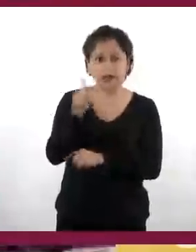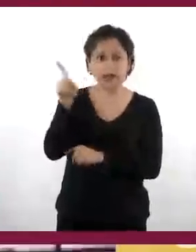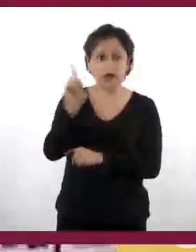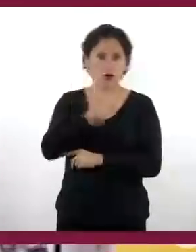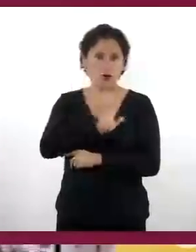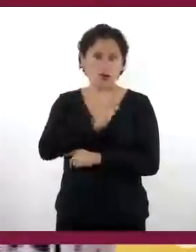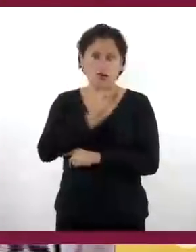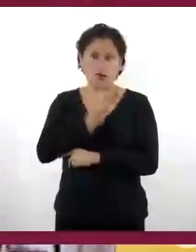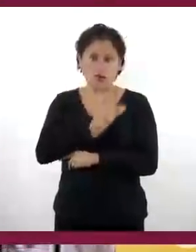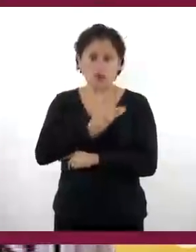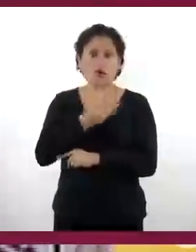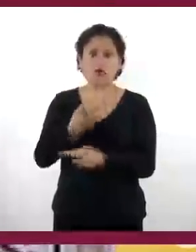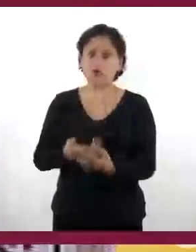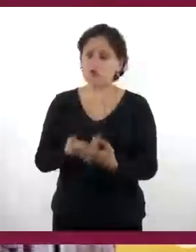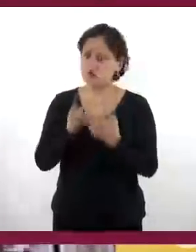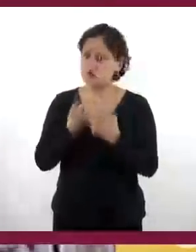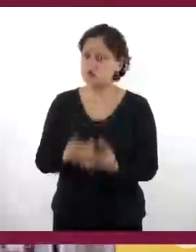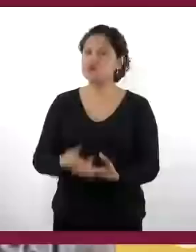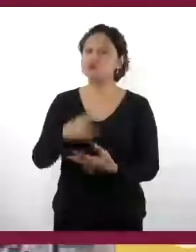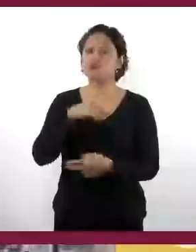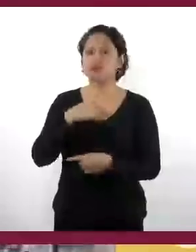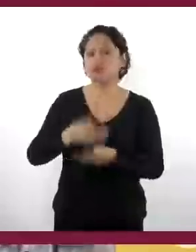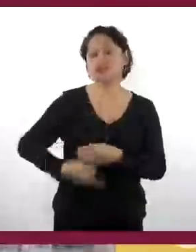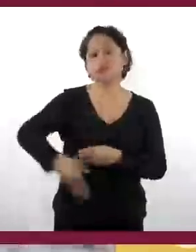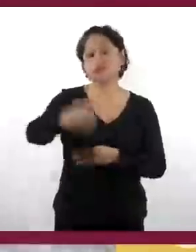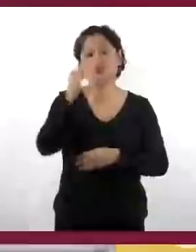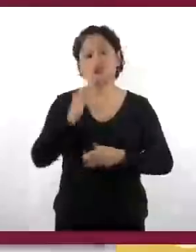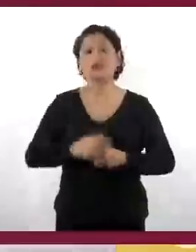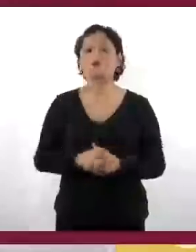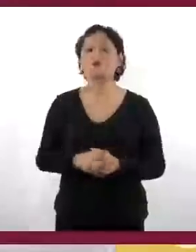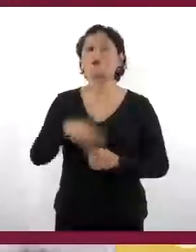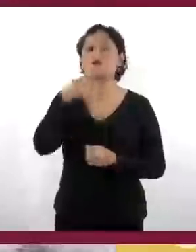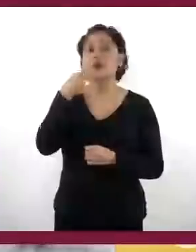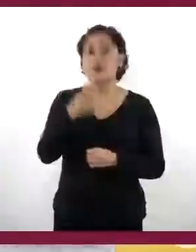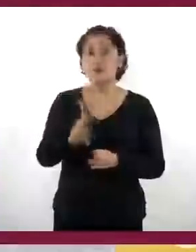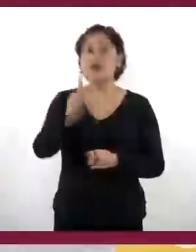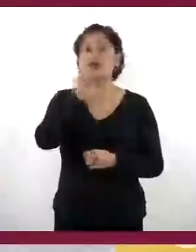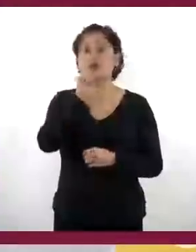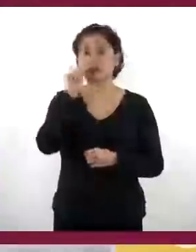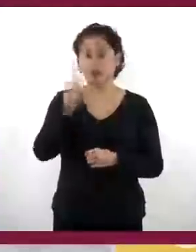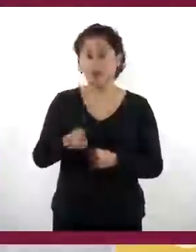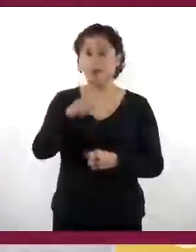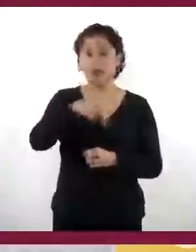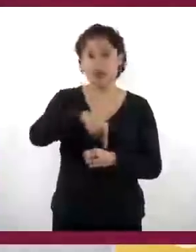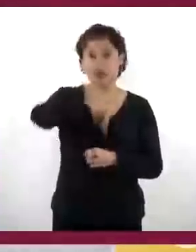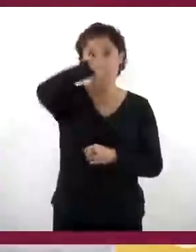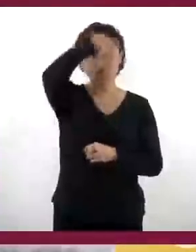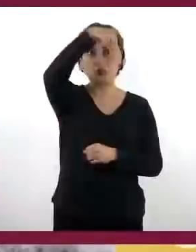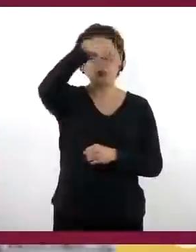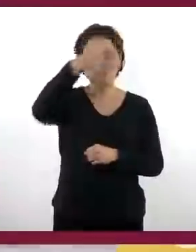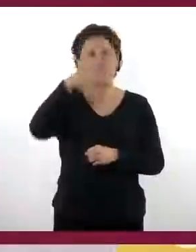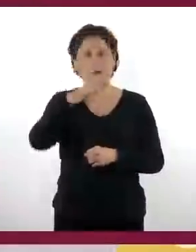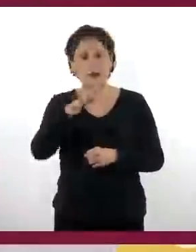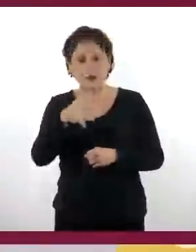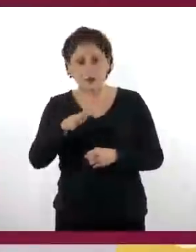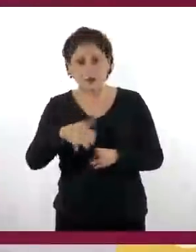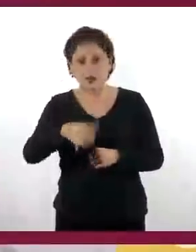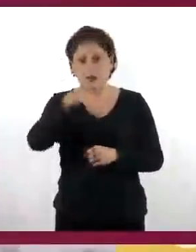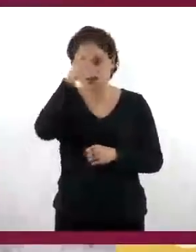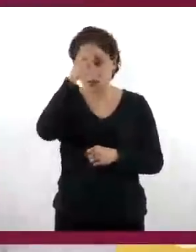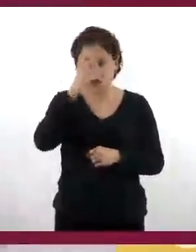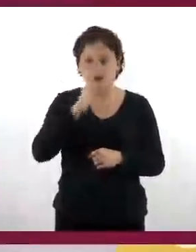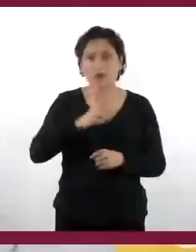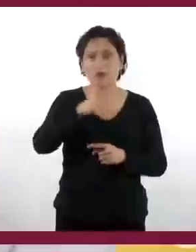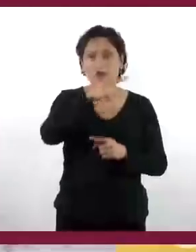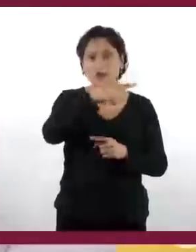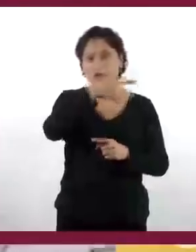llegaron a presumir jamás. Aunque hubo algunas también dedicadas, aunque pocas, en el norte, hacia Coahuila y demás, a la